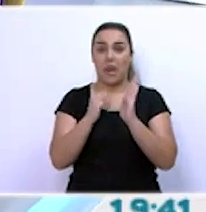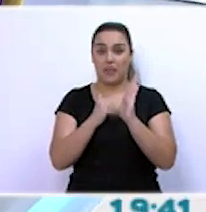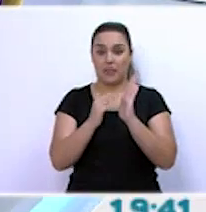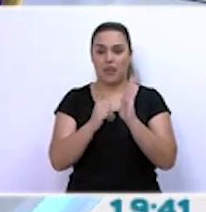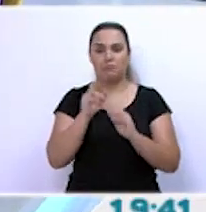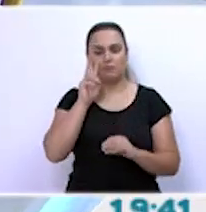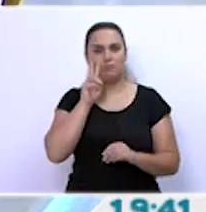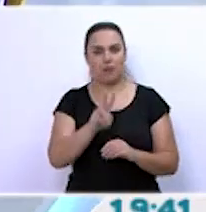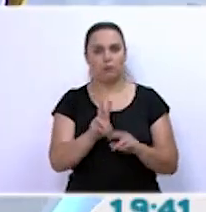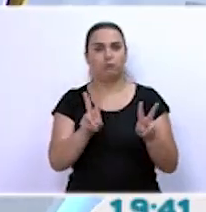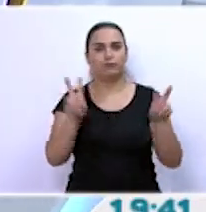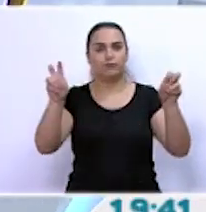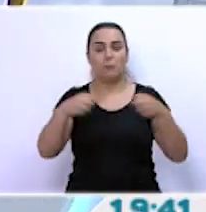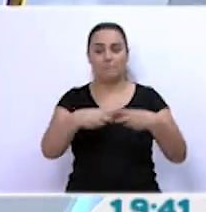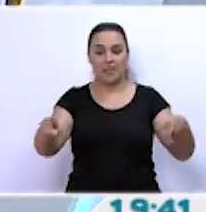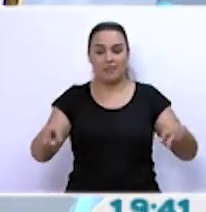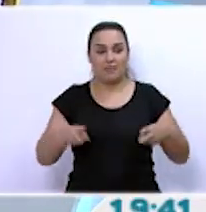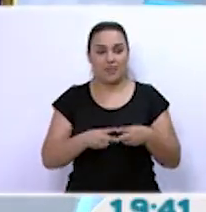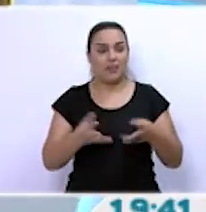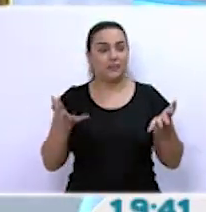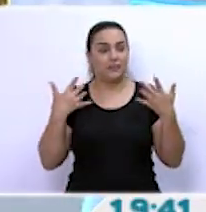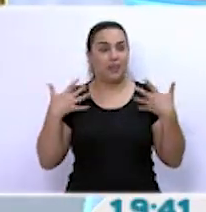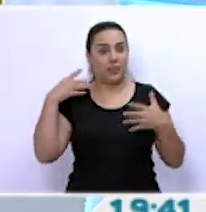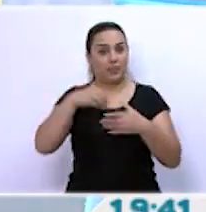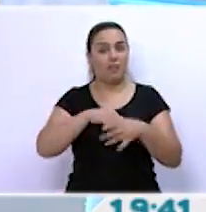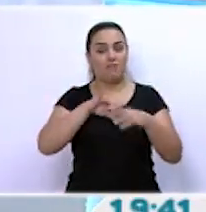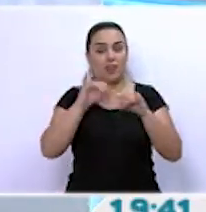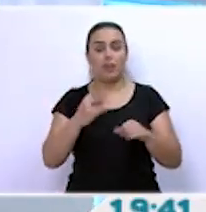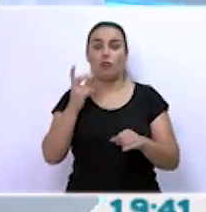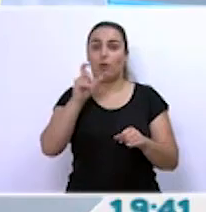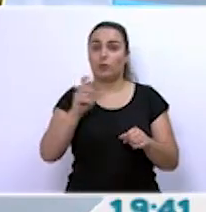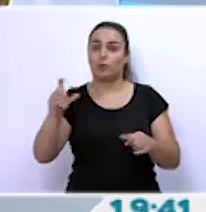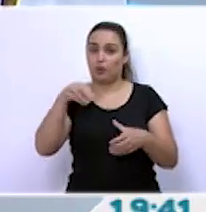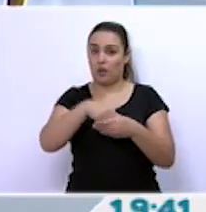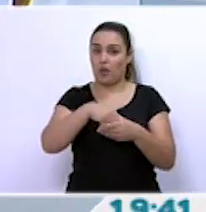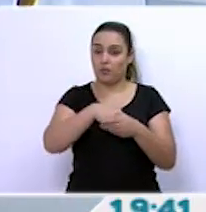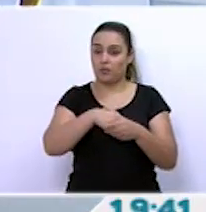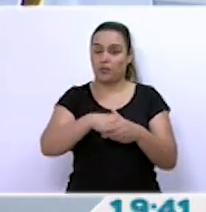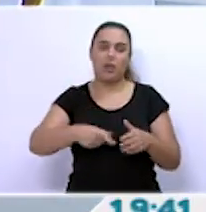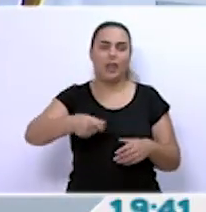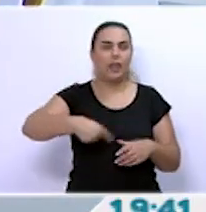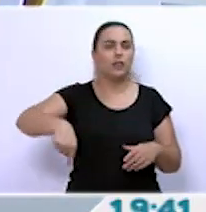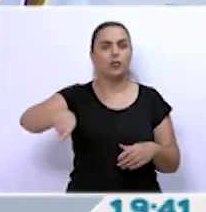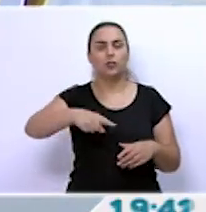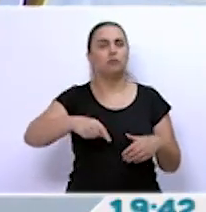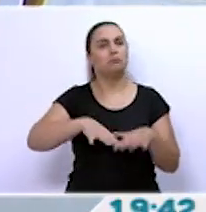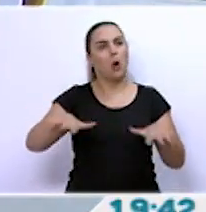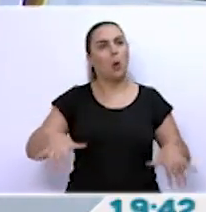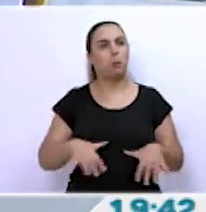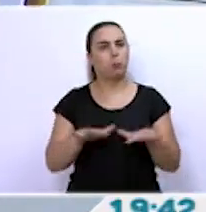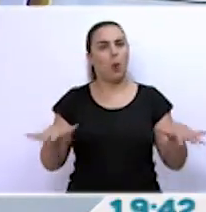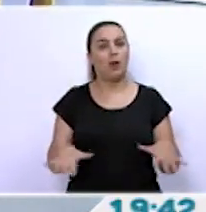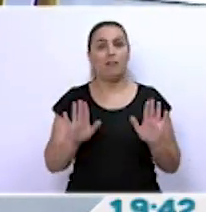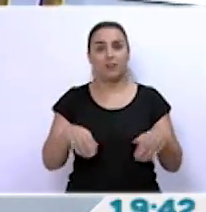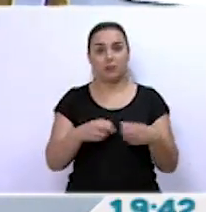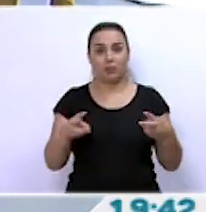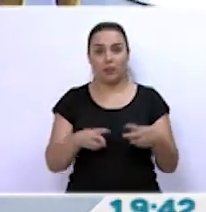Vamos a verlo, un titular de una piscina que estaba en la terraza tan felizmente, con dos personas ahí, que estaban ellos bañándose y que la